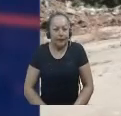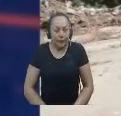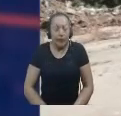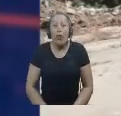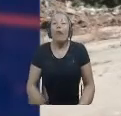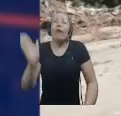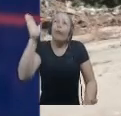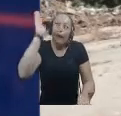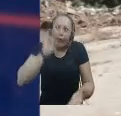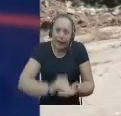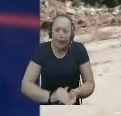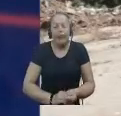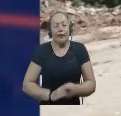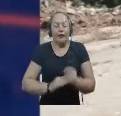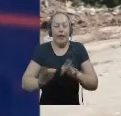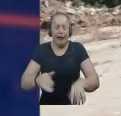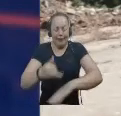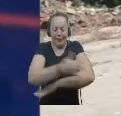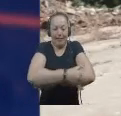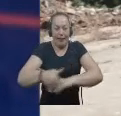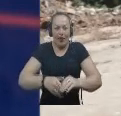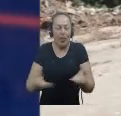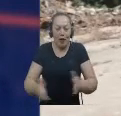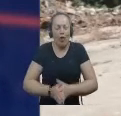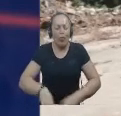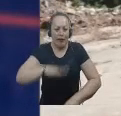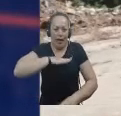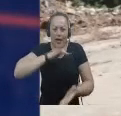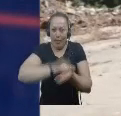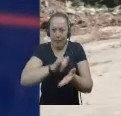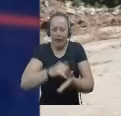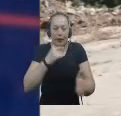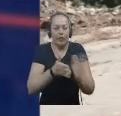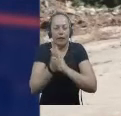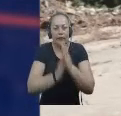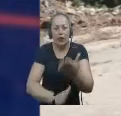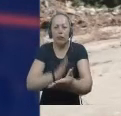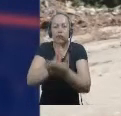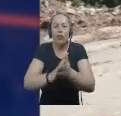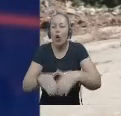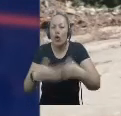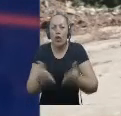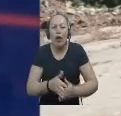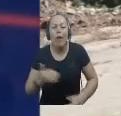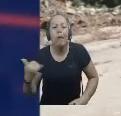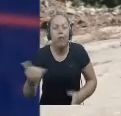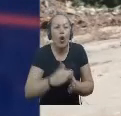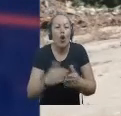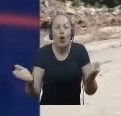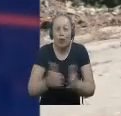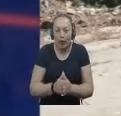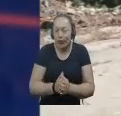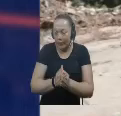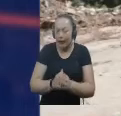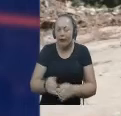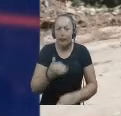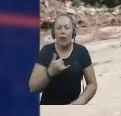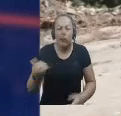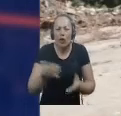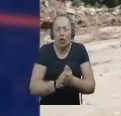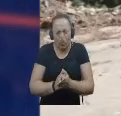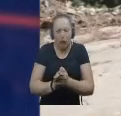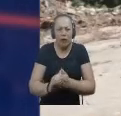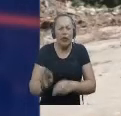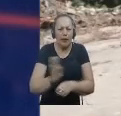Nuevamente la Secretaría de Planeación de la Administración Municipal Intervino la avenida Circunvalar Que conduce a los barrios Las Ferias Y Victoria